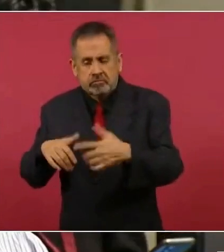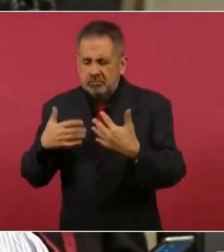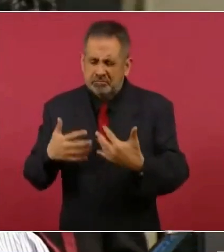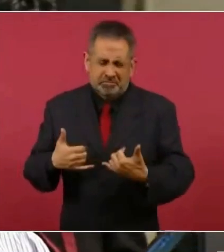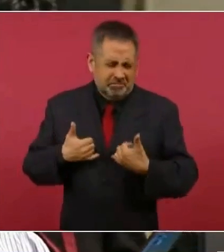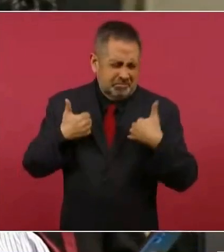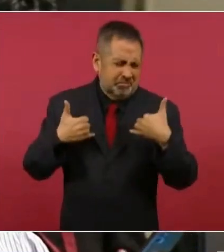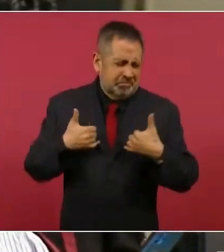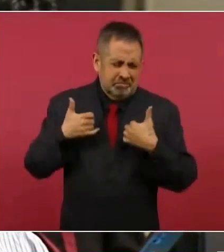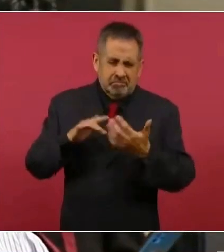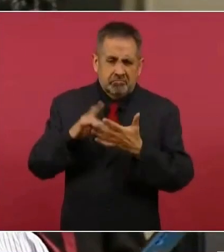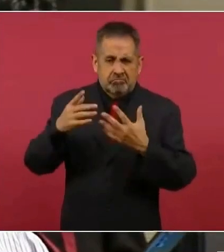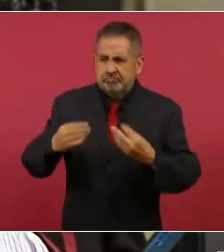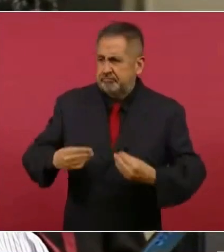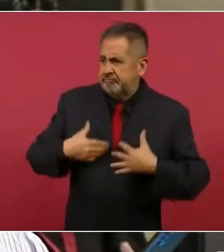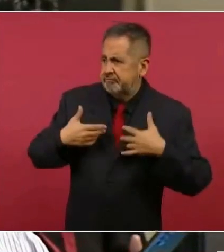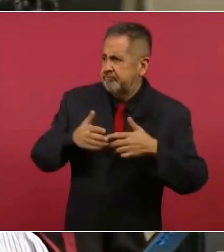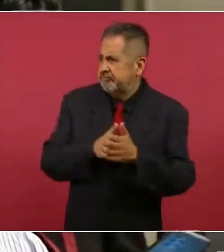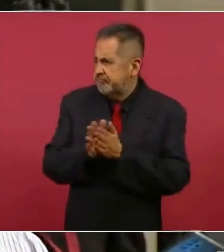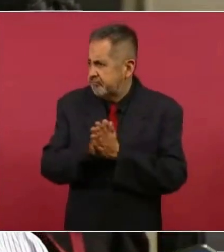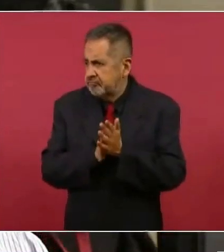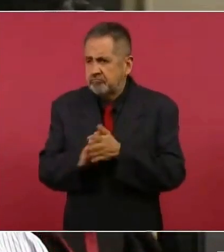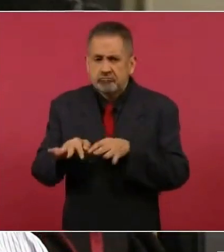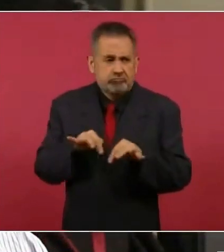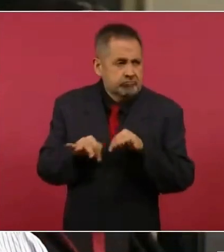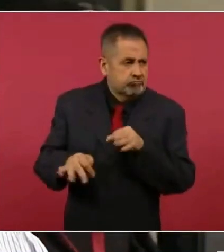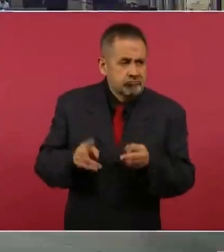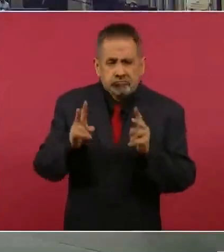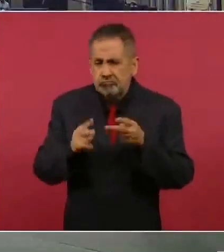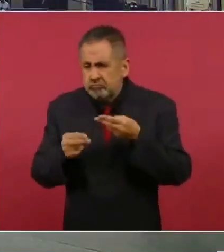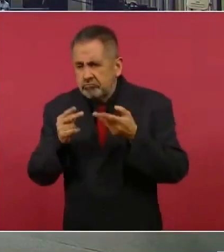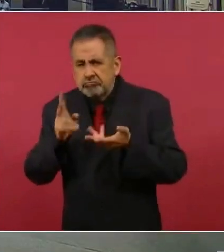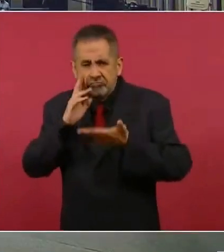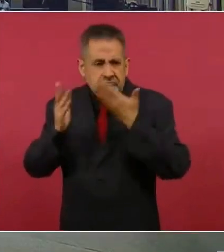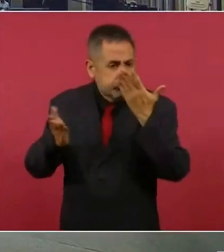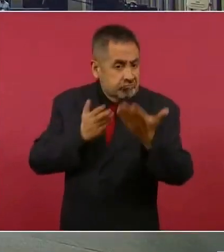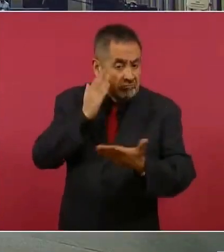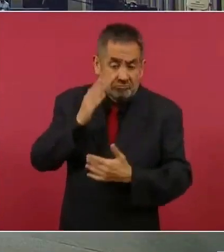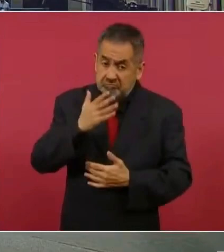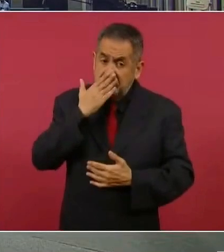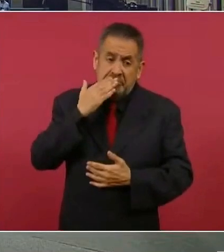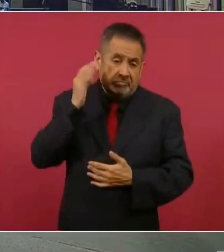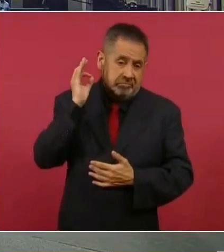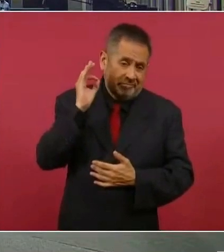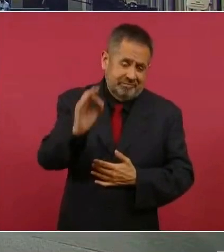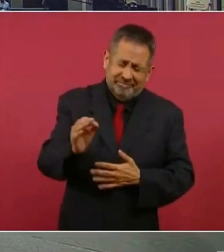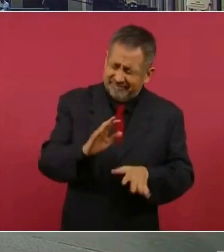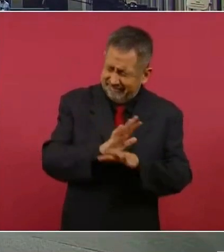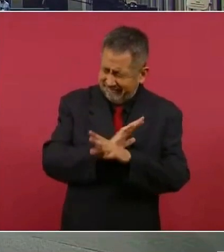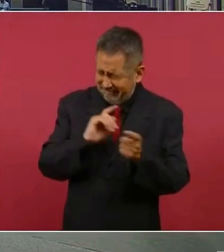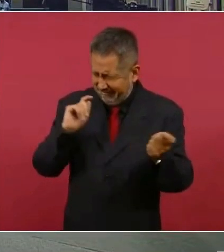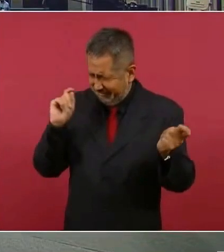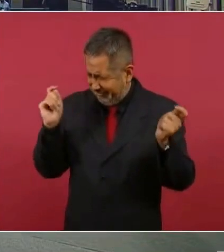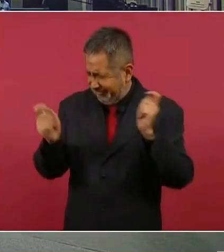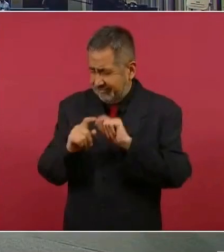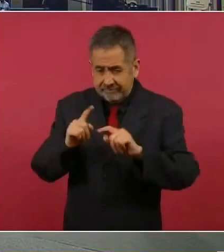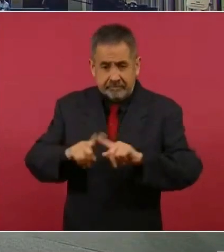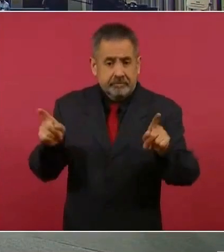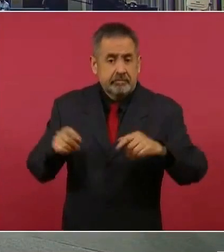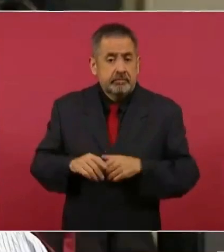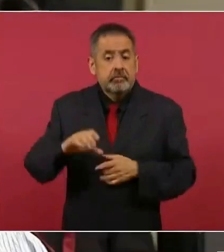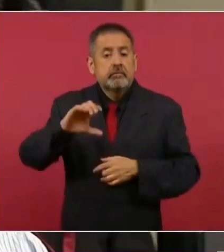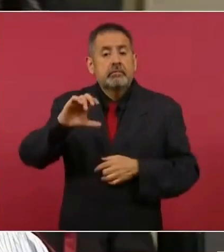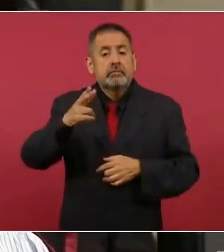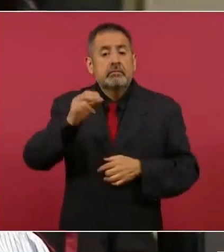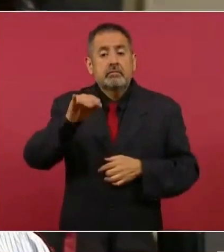bastante. Están motivados, emprenden negocios, estudian. Uf, un cambio enorme. La gente de Choice